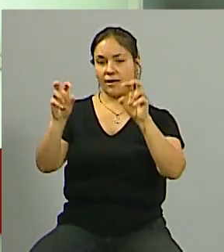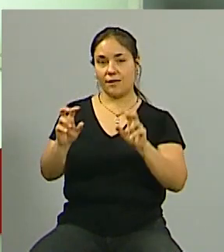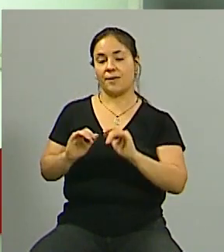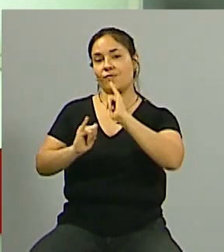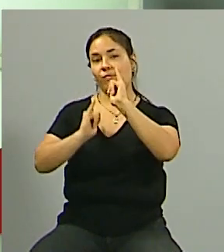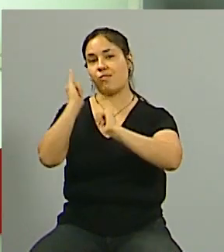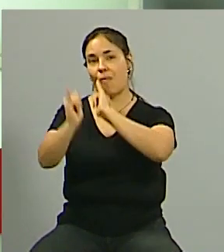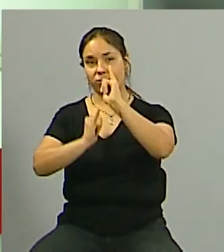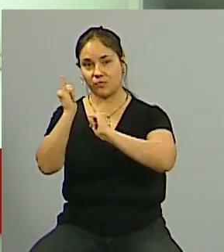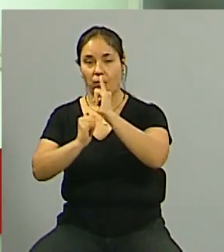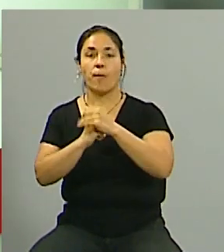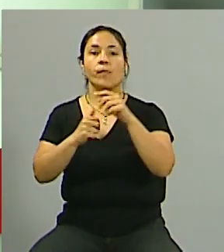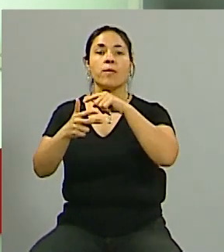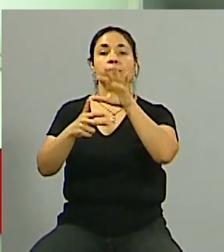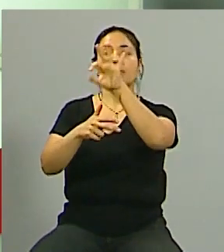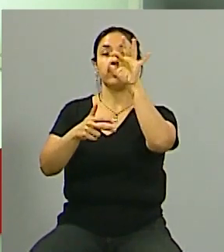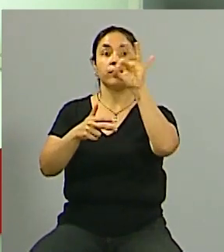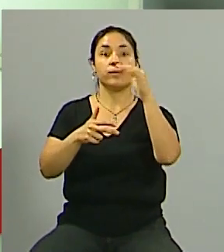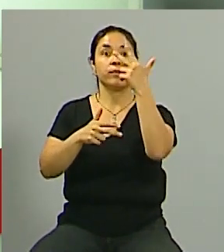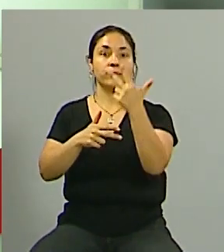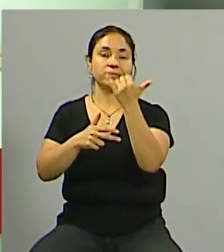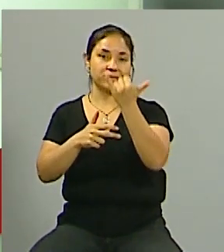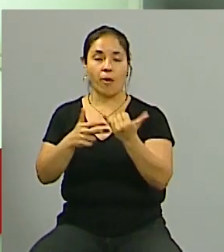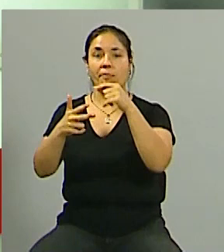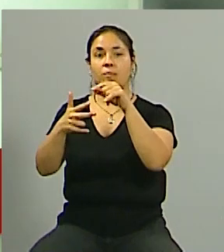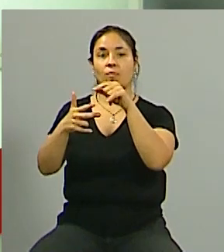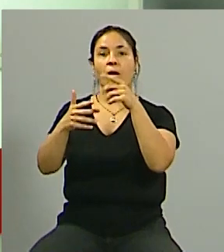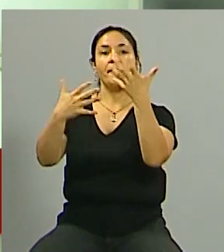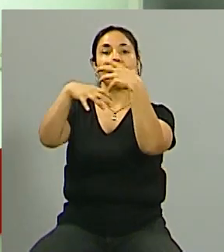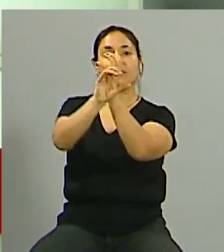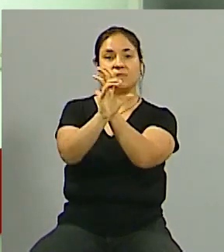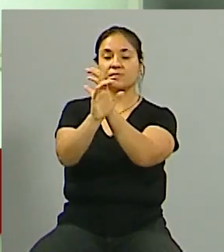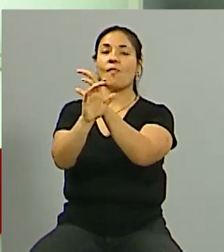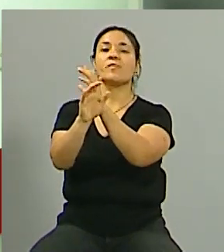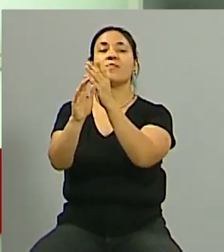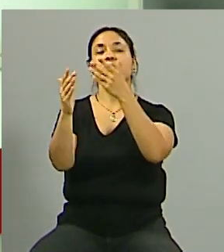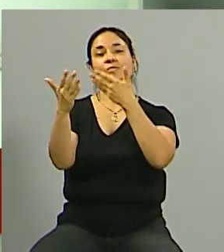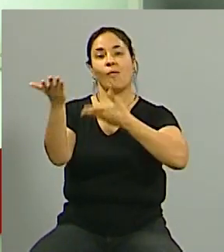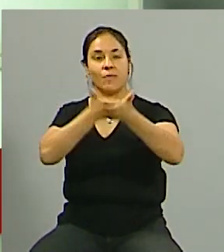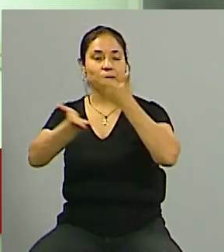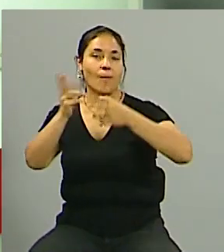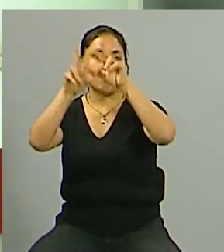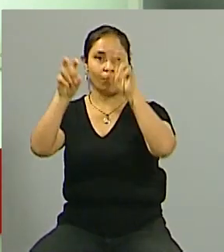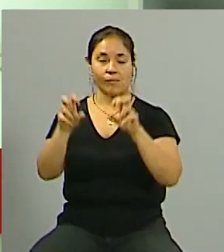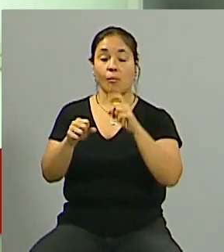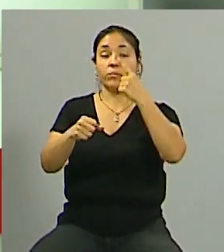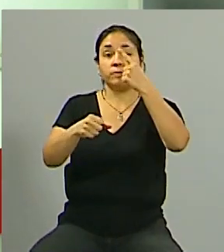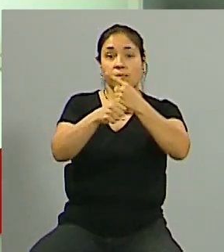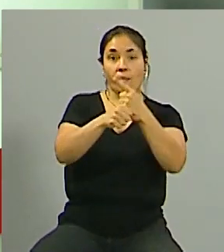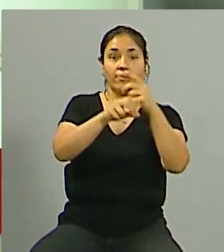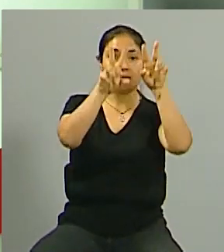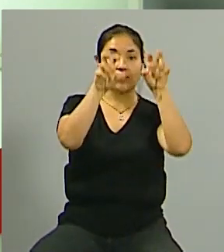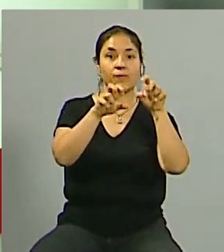invitados a través de videollamadas para compartir distintos temas con ustedes. Primero vamos a comenzar con la